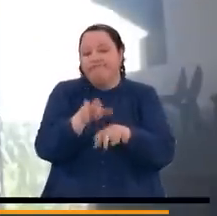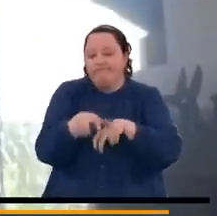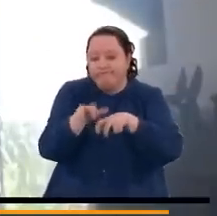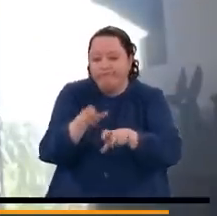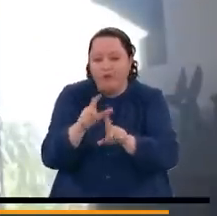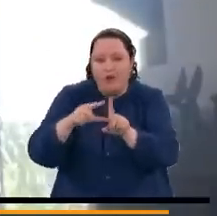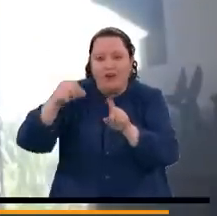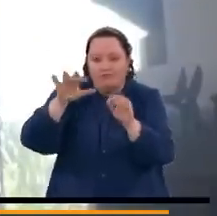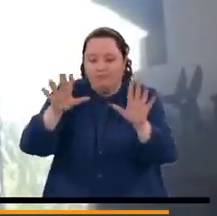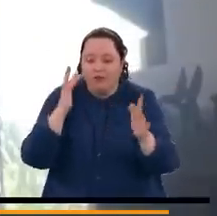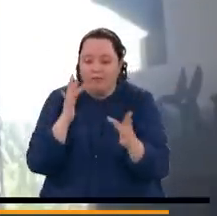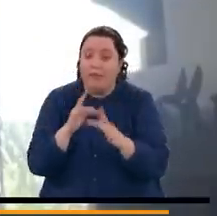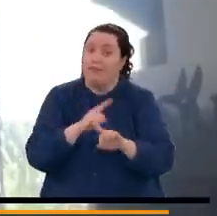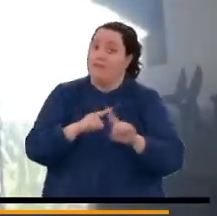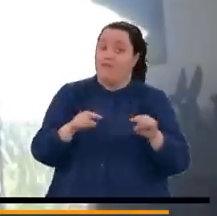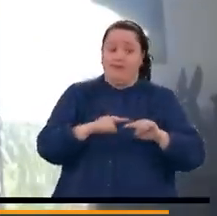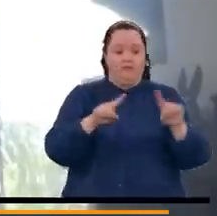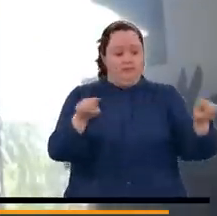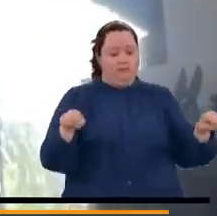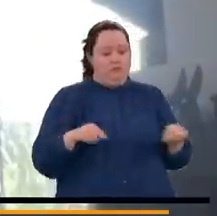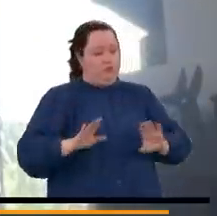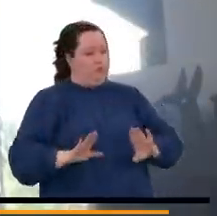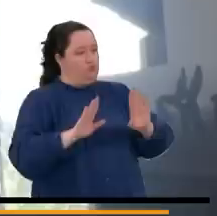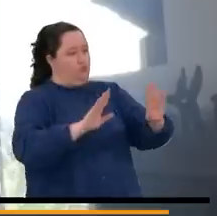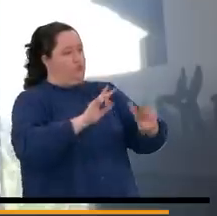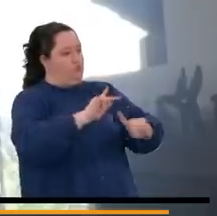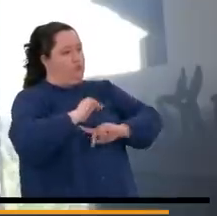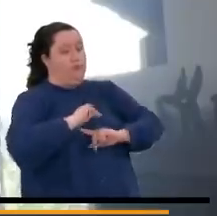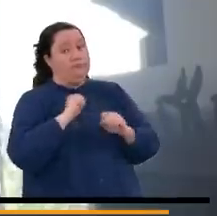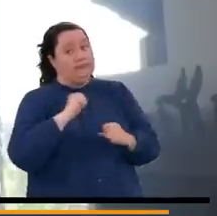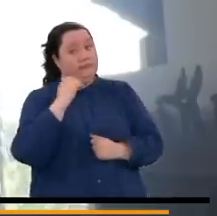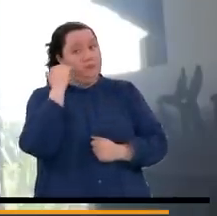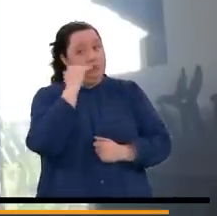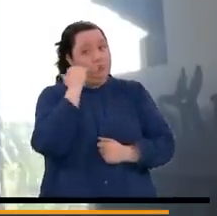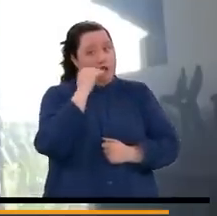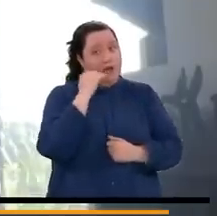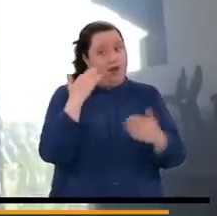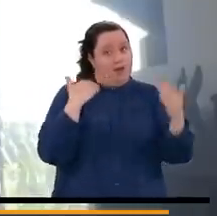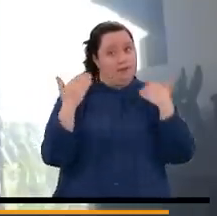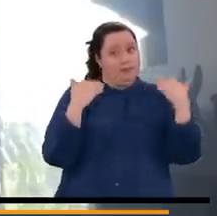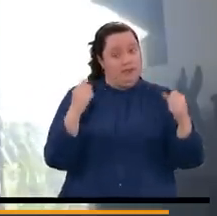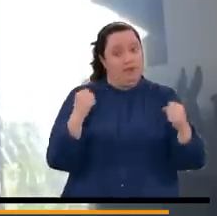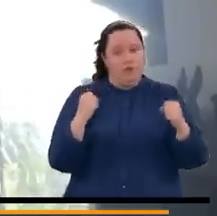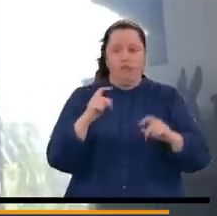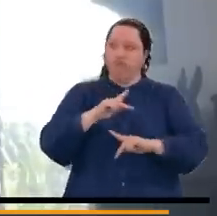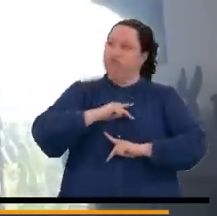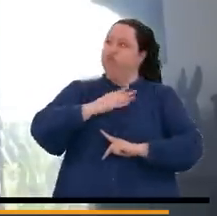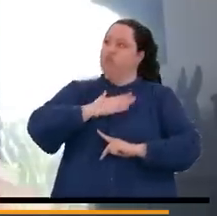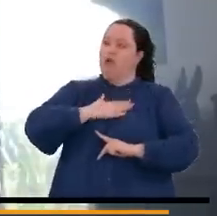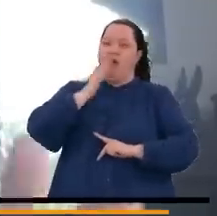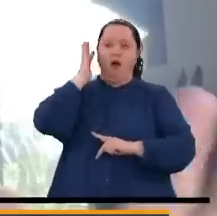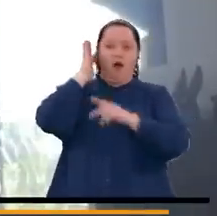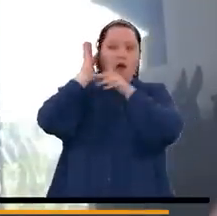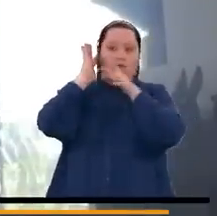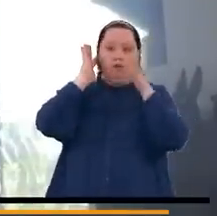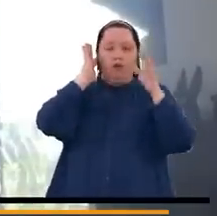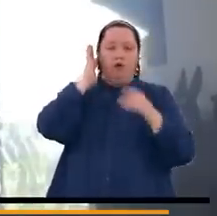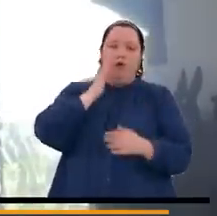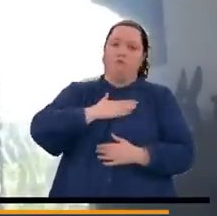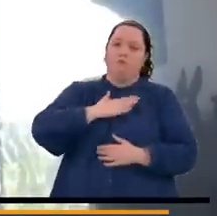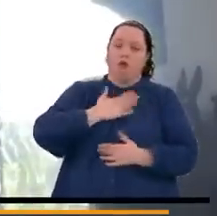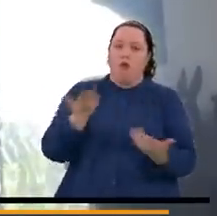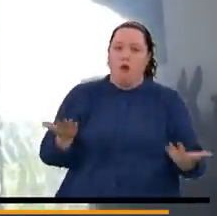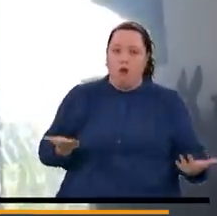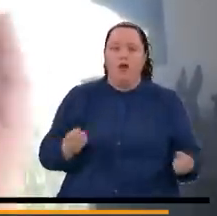es entregarle un título de propiedad, especialmente si es una mujer, una mujer campesina que se siente propietaria de su finca y que, por supuesto,